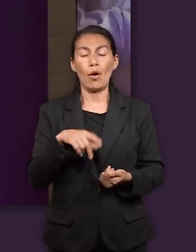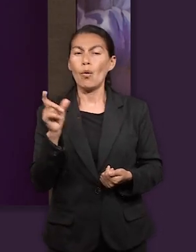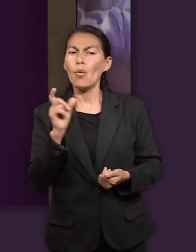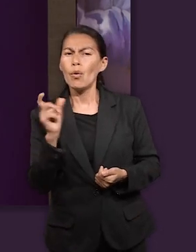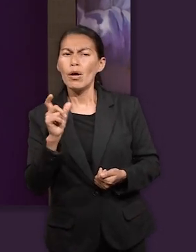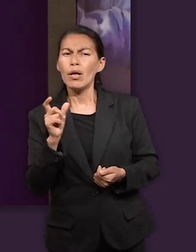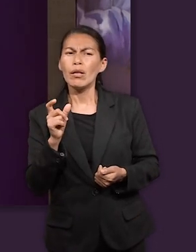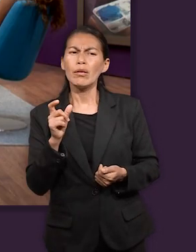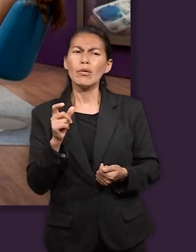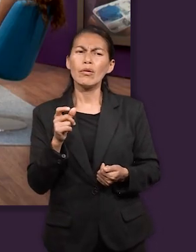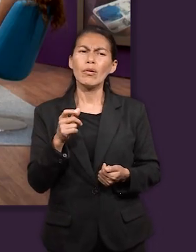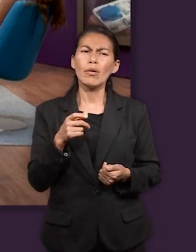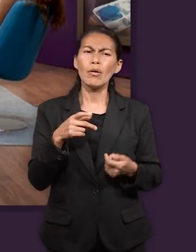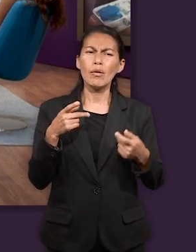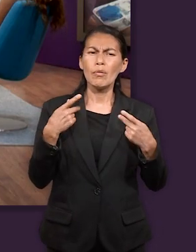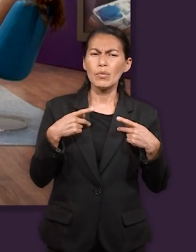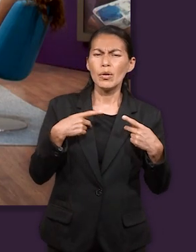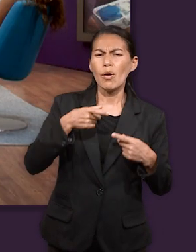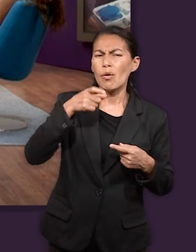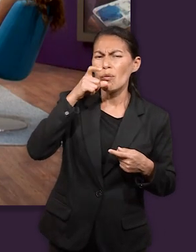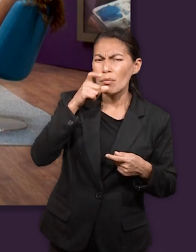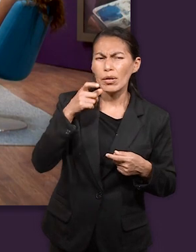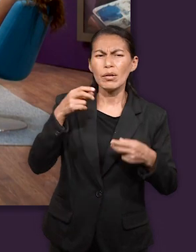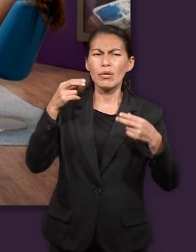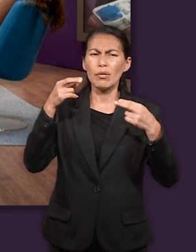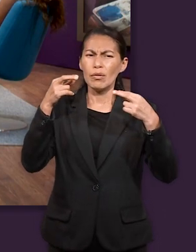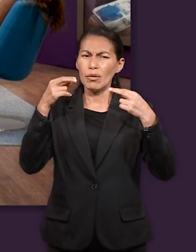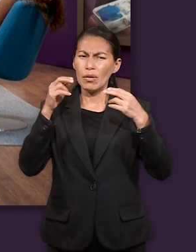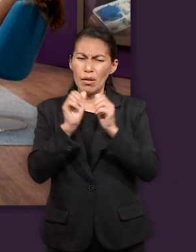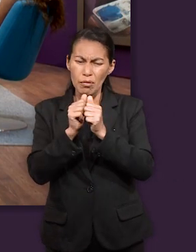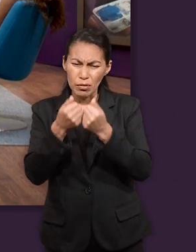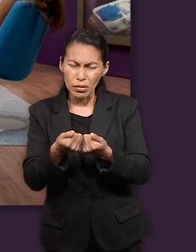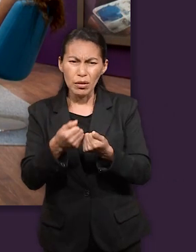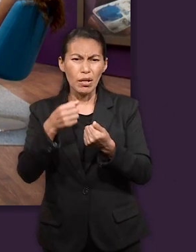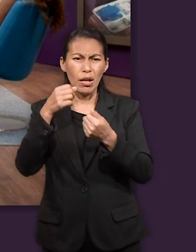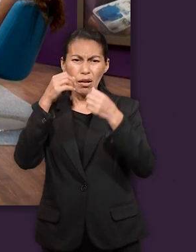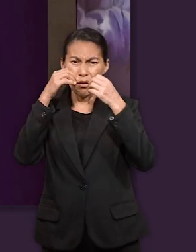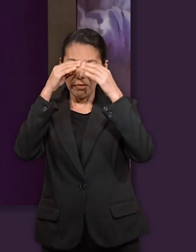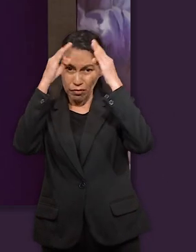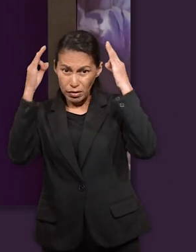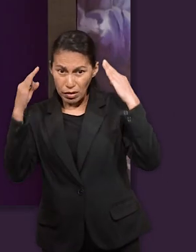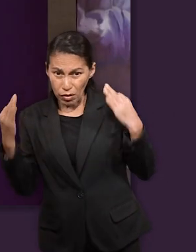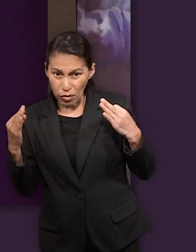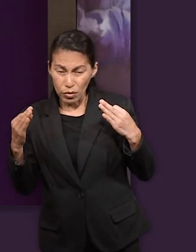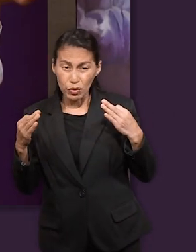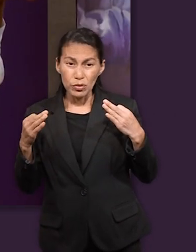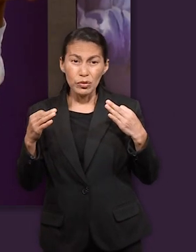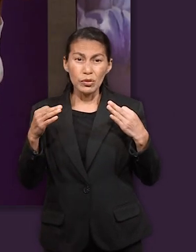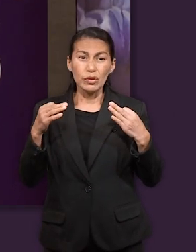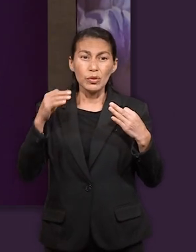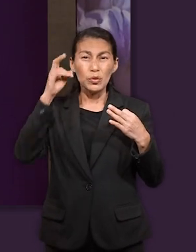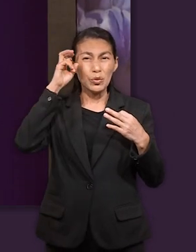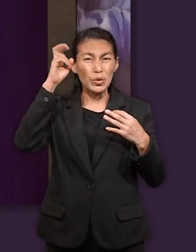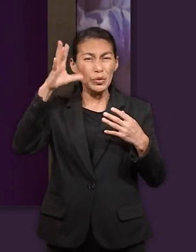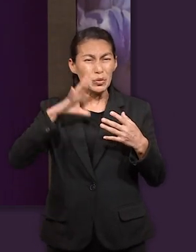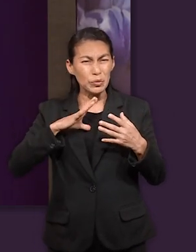cuando le dio el significado del sueño al copero del rey al panadero del rey y al faraón al faraón mismo